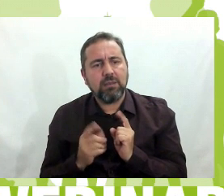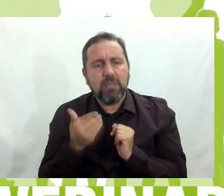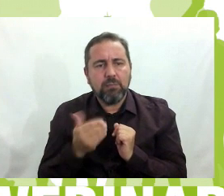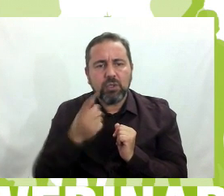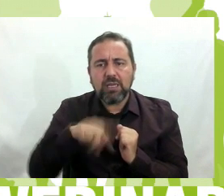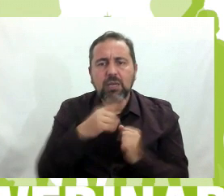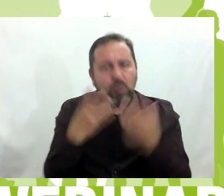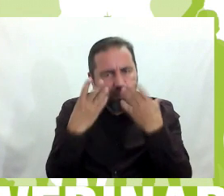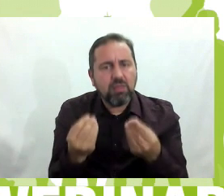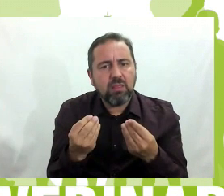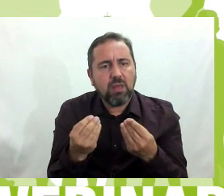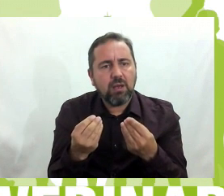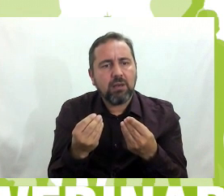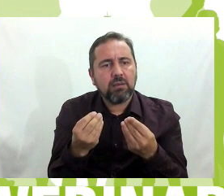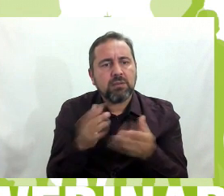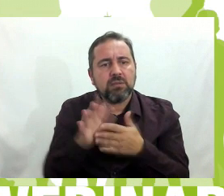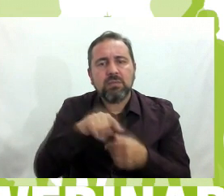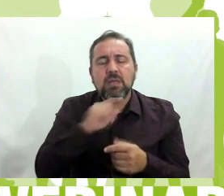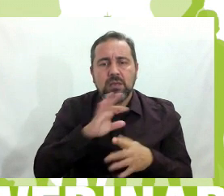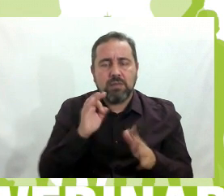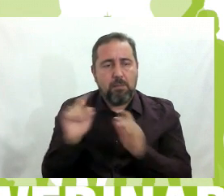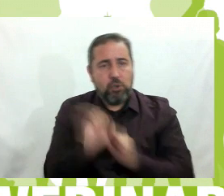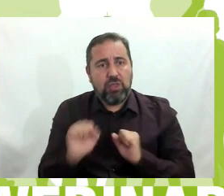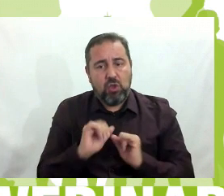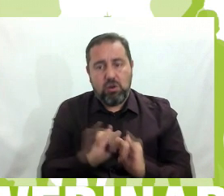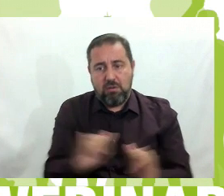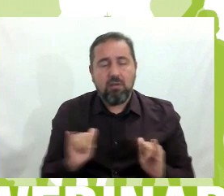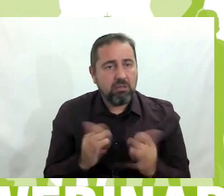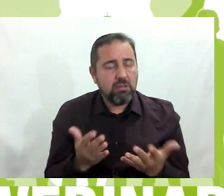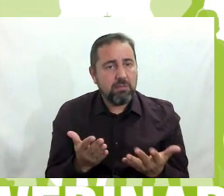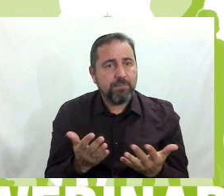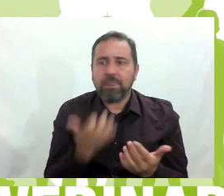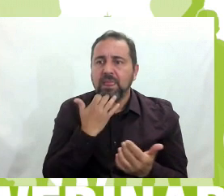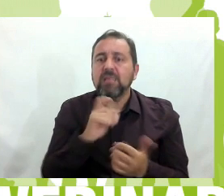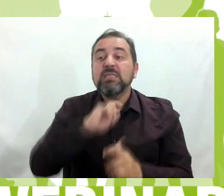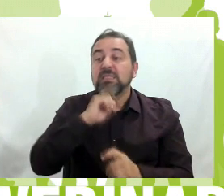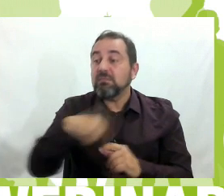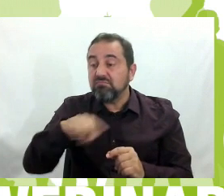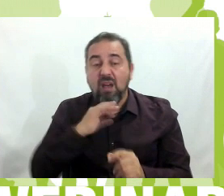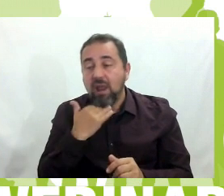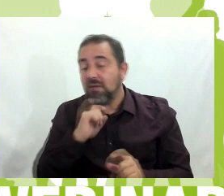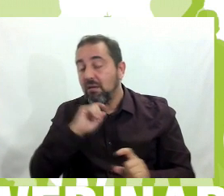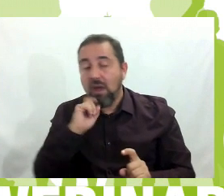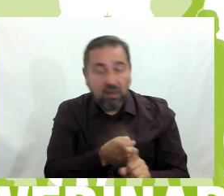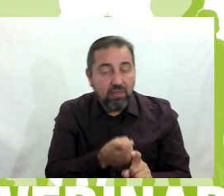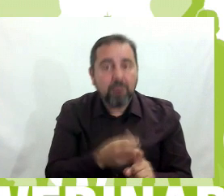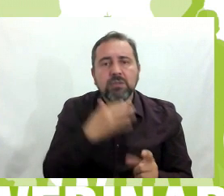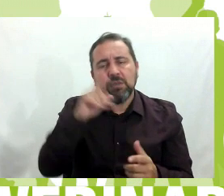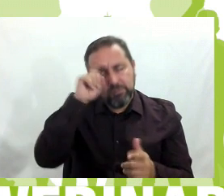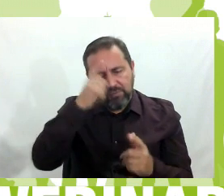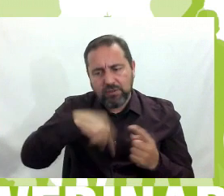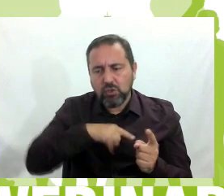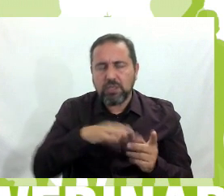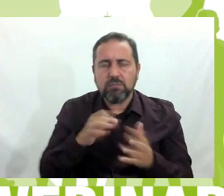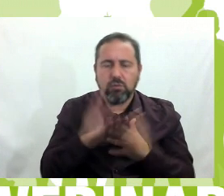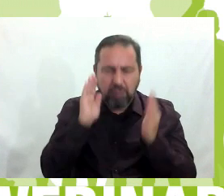entiendan y que lo vean como que están protegidos. Que si alguien les agrede, está el profesorado para hacerles